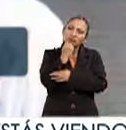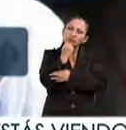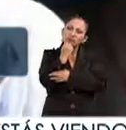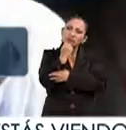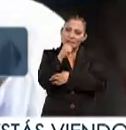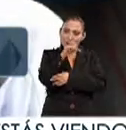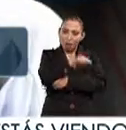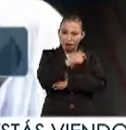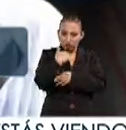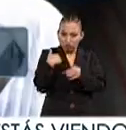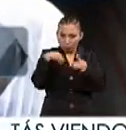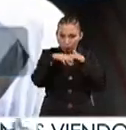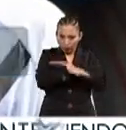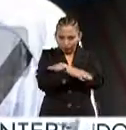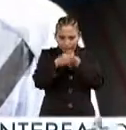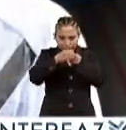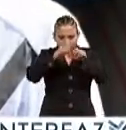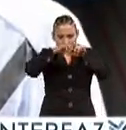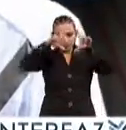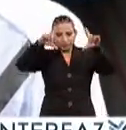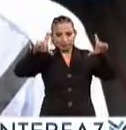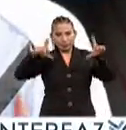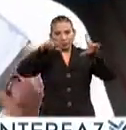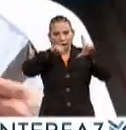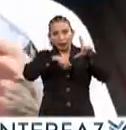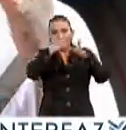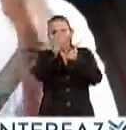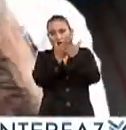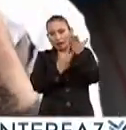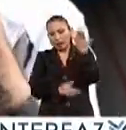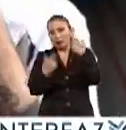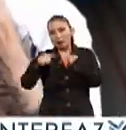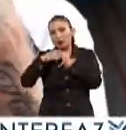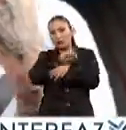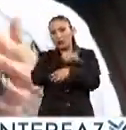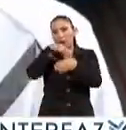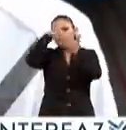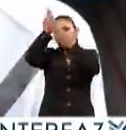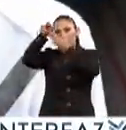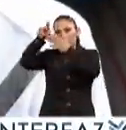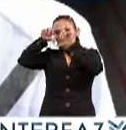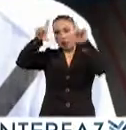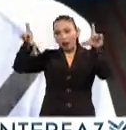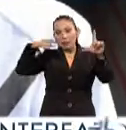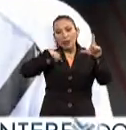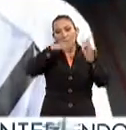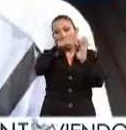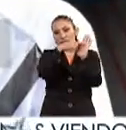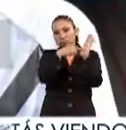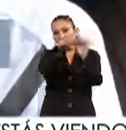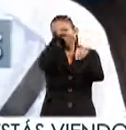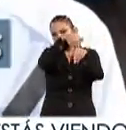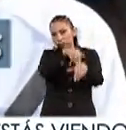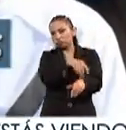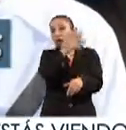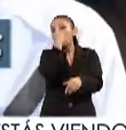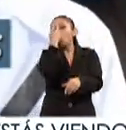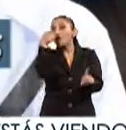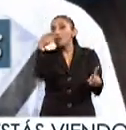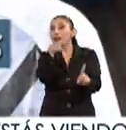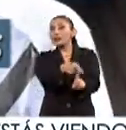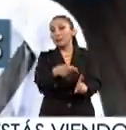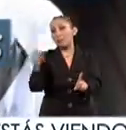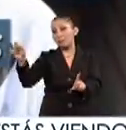en el pool donde yo entré de ilustradores que tenían que pintar en el muro tenían que cumplir con uno de los